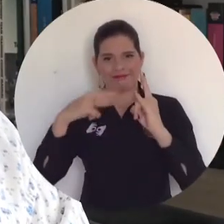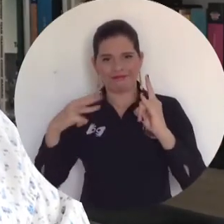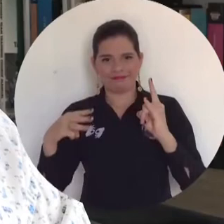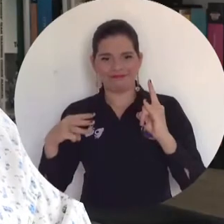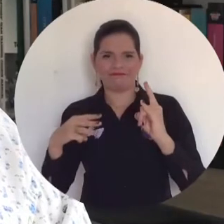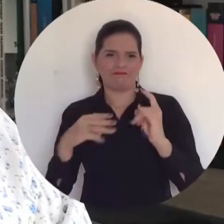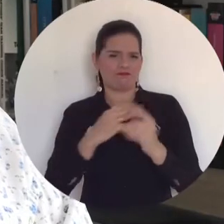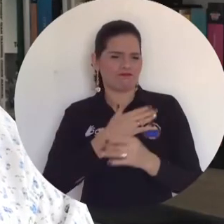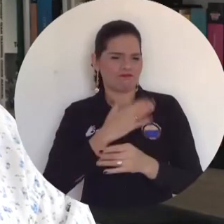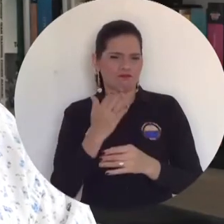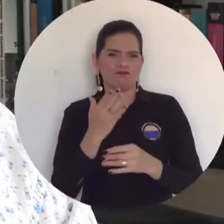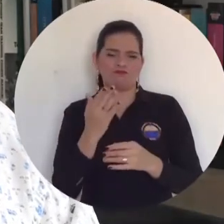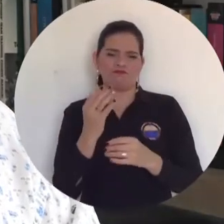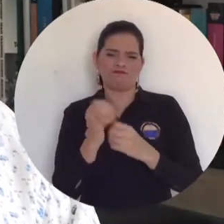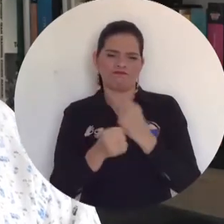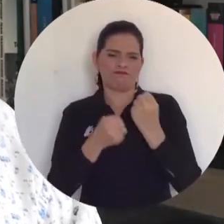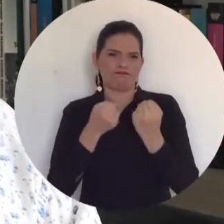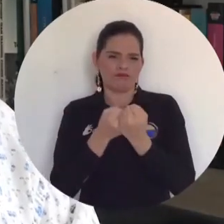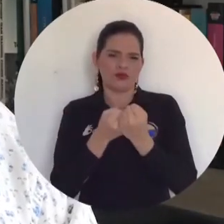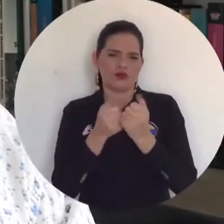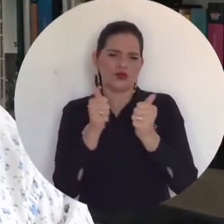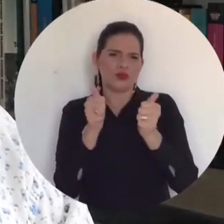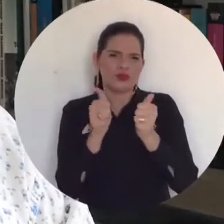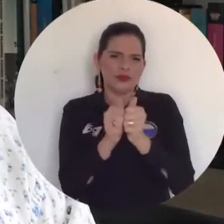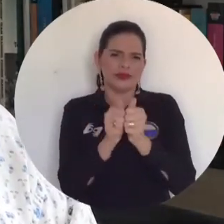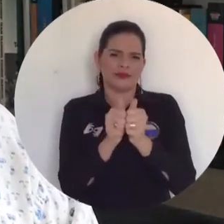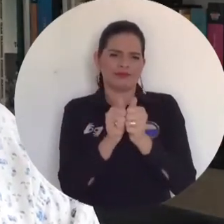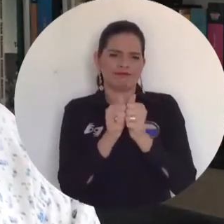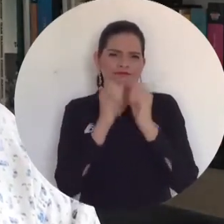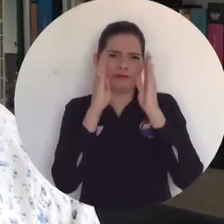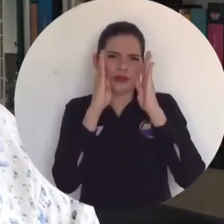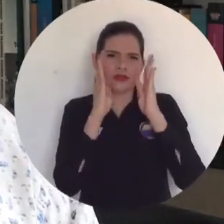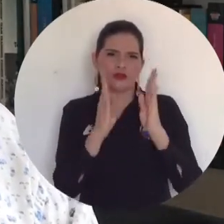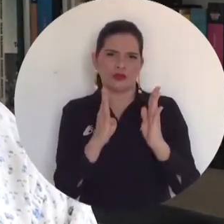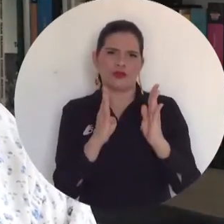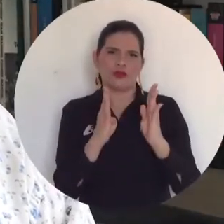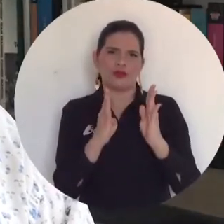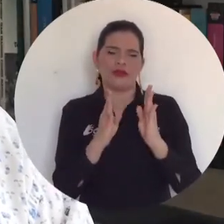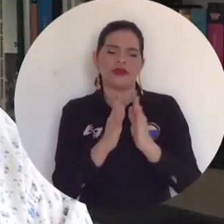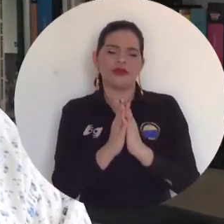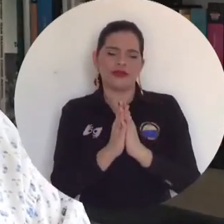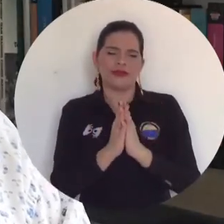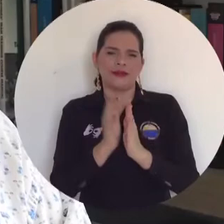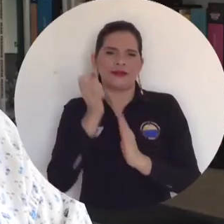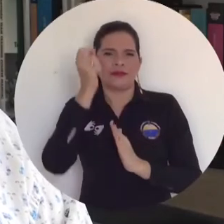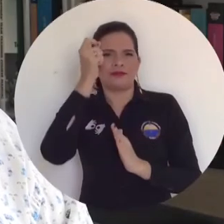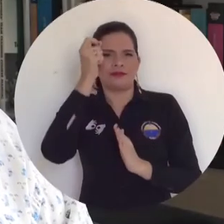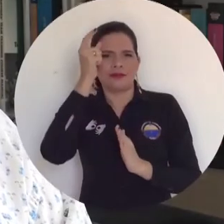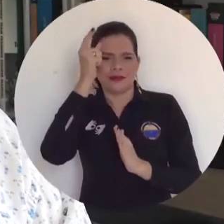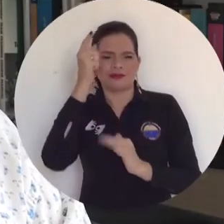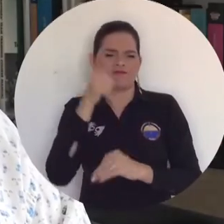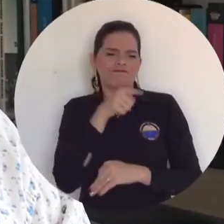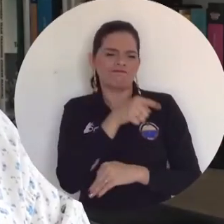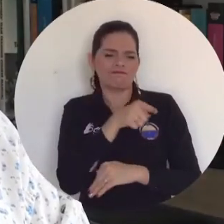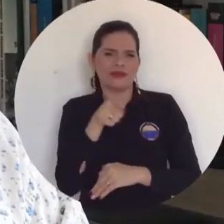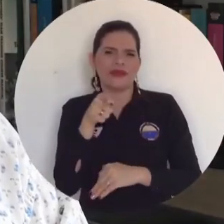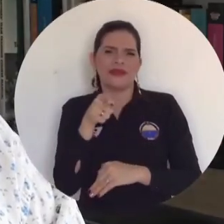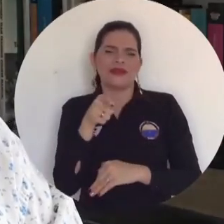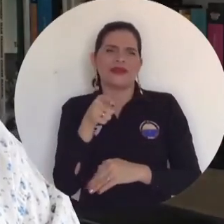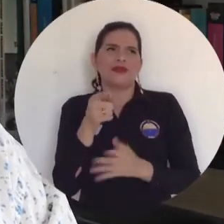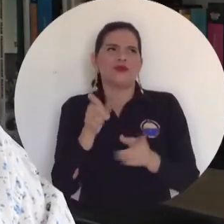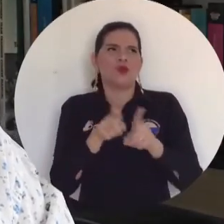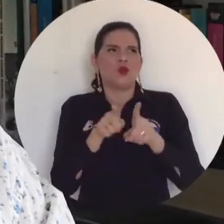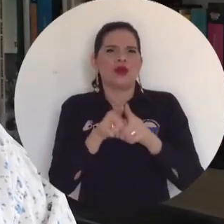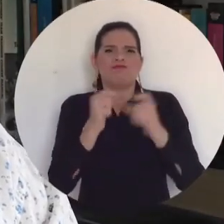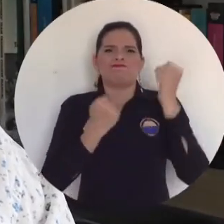el acompañamiento, el estar aquí con ustedes, el saber que